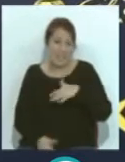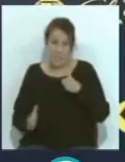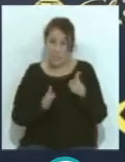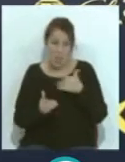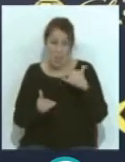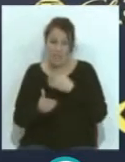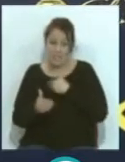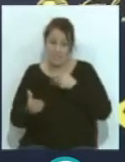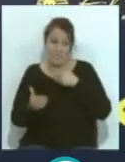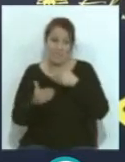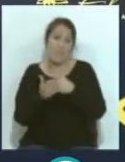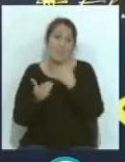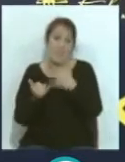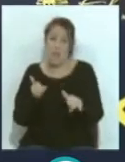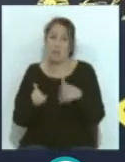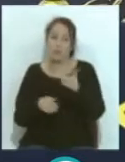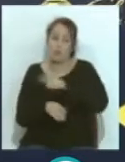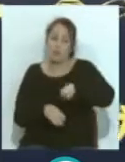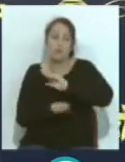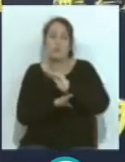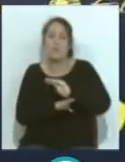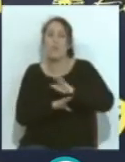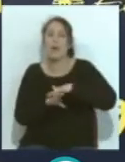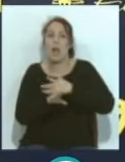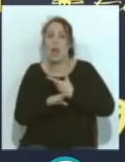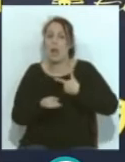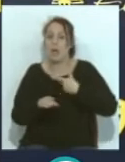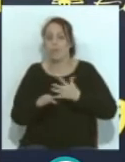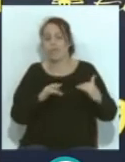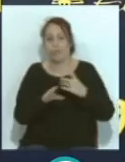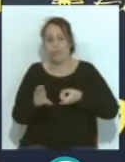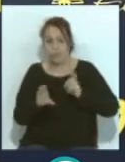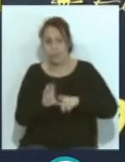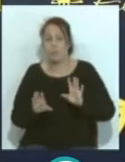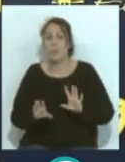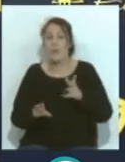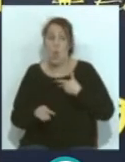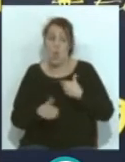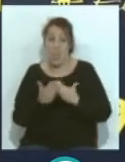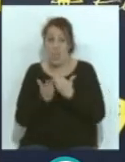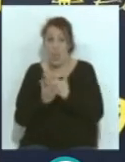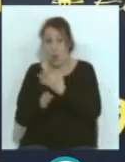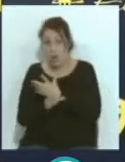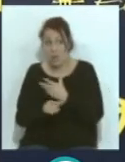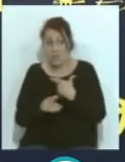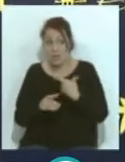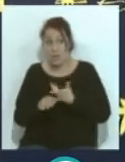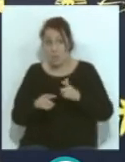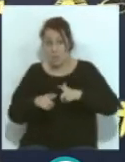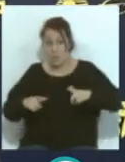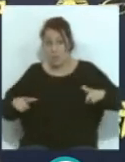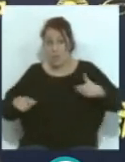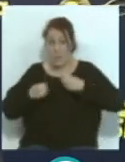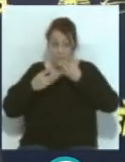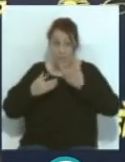temporada y que los cuidamos para que puedan estar. Pero sí, cada día hay más jugadores y además cada día hay más jugadores, no que estén bien